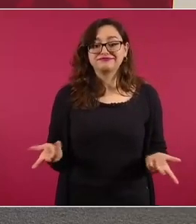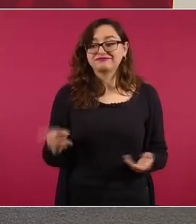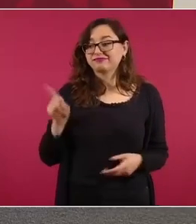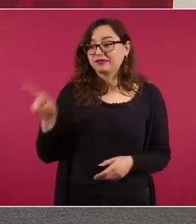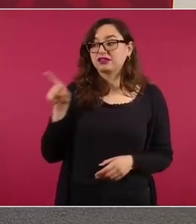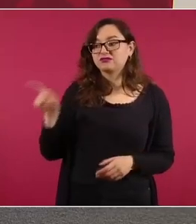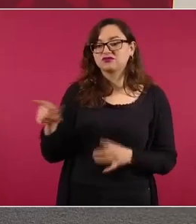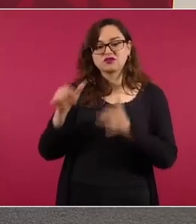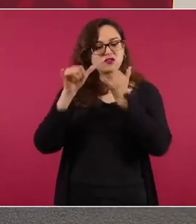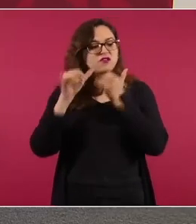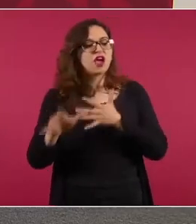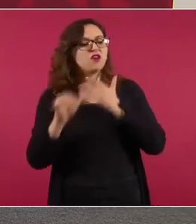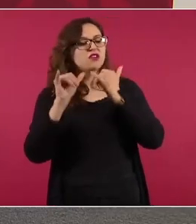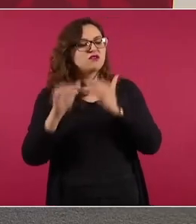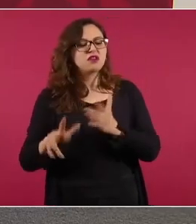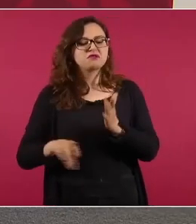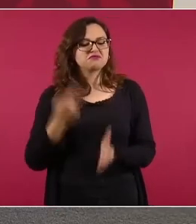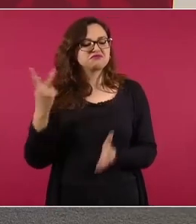a poder